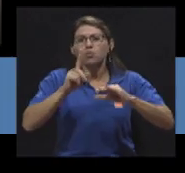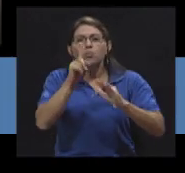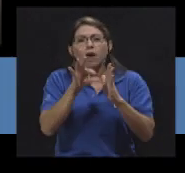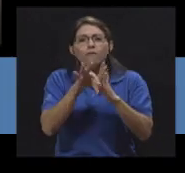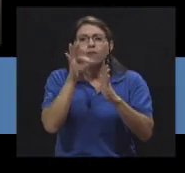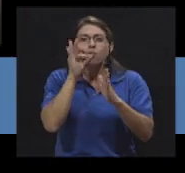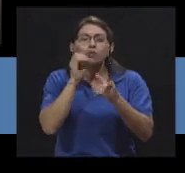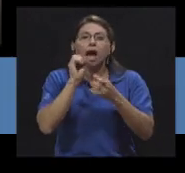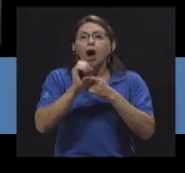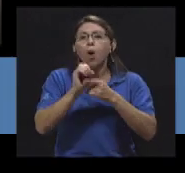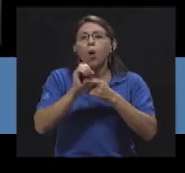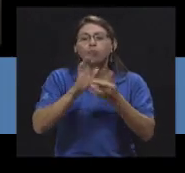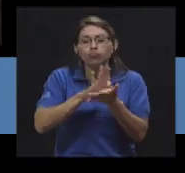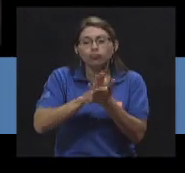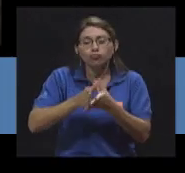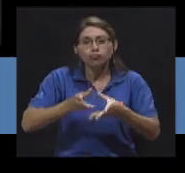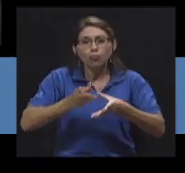queso,